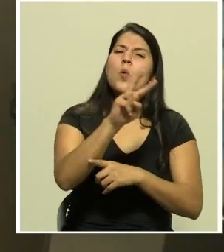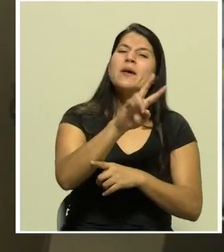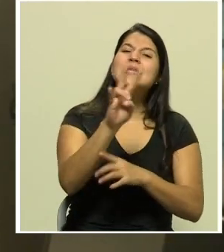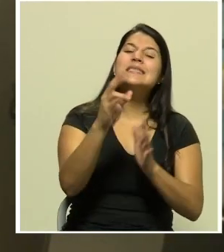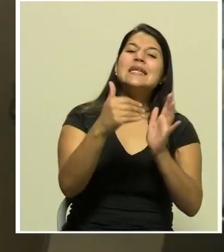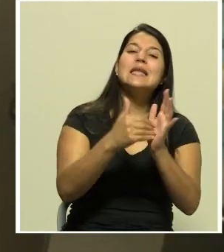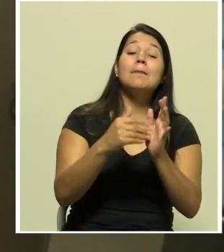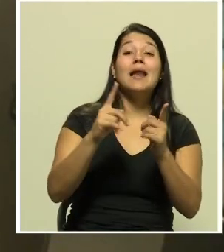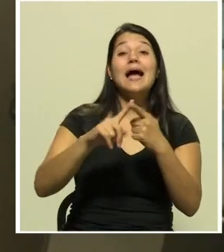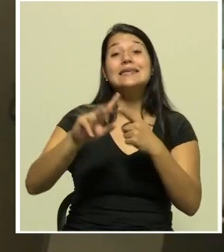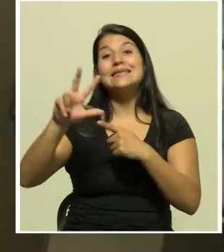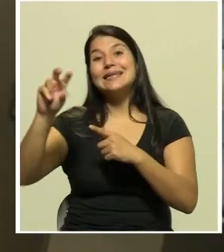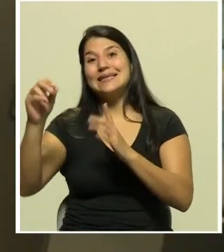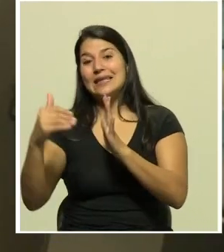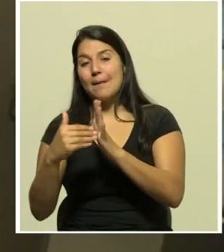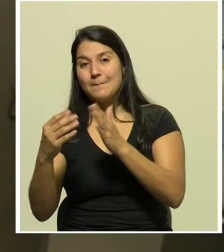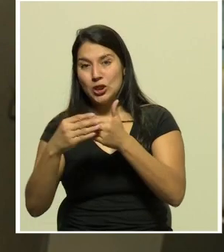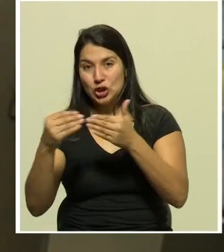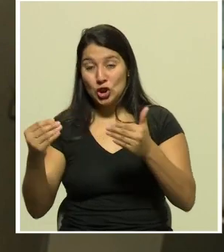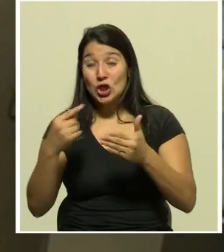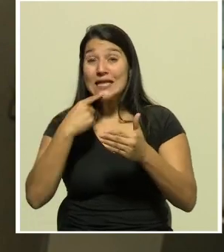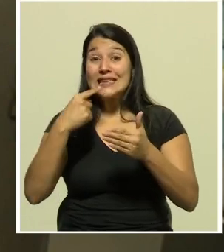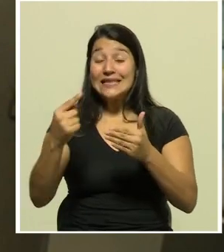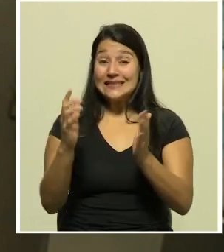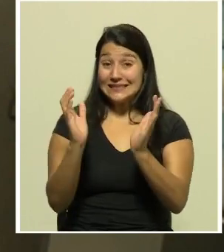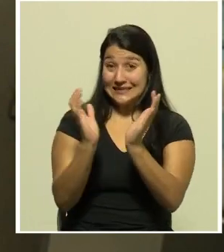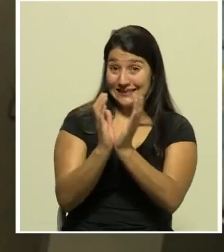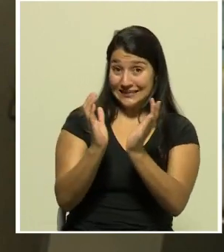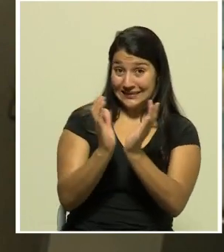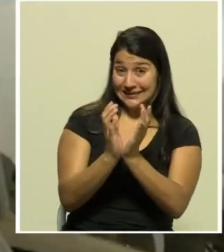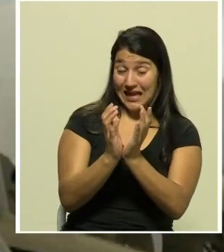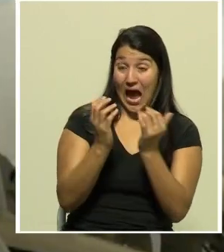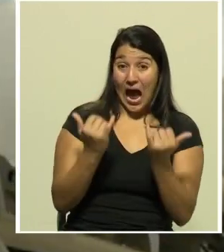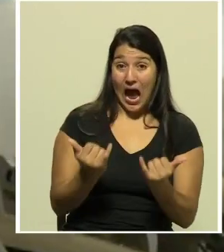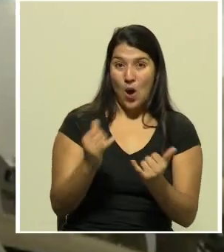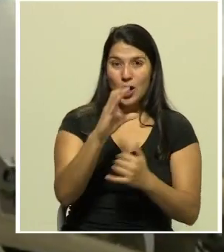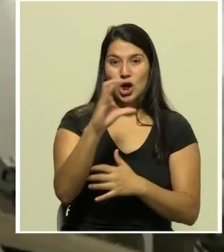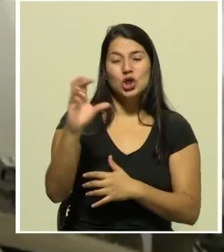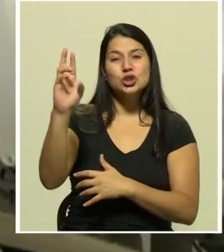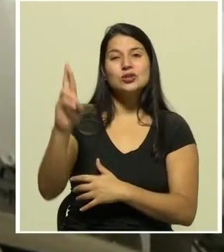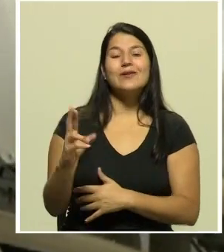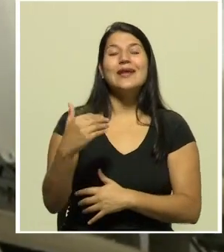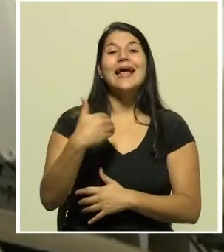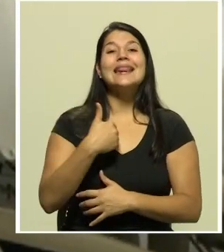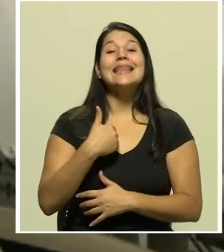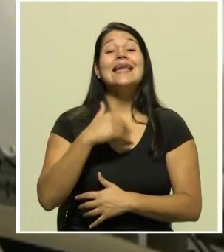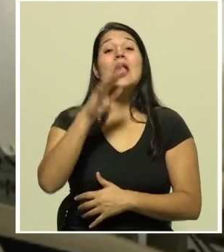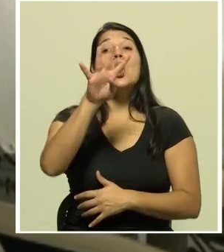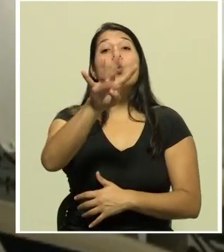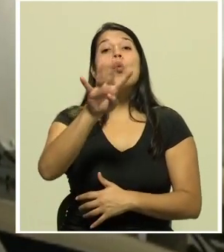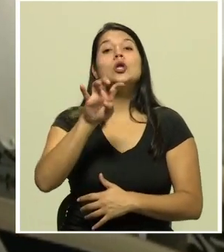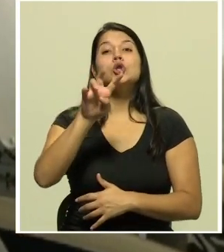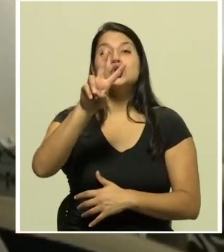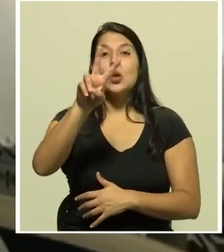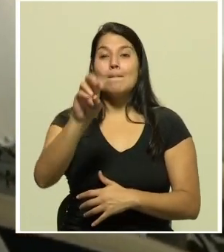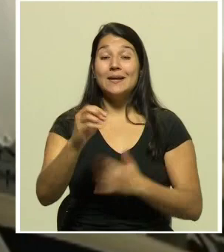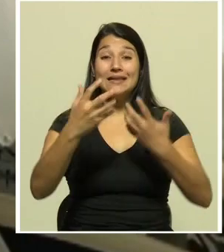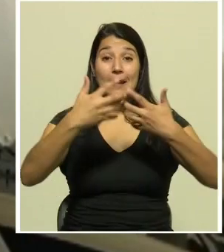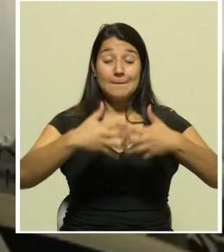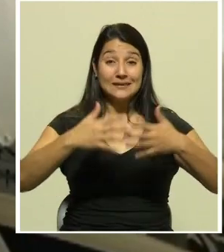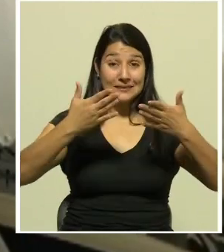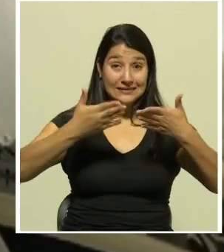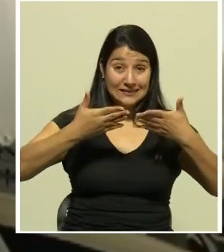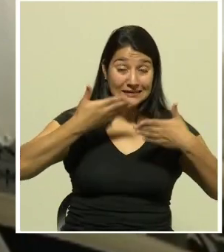de acuerdo con el seguro social costarricense actualmente el país cuenta con un total de 420 ventiladores